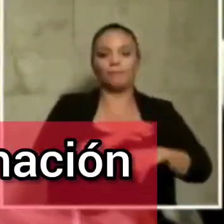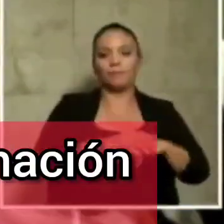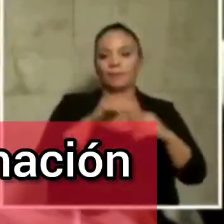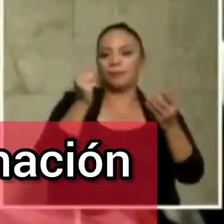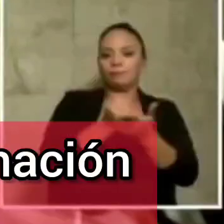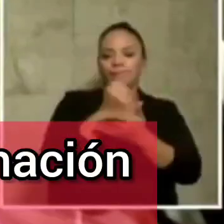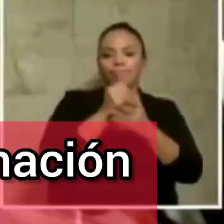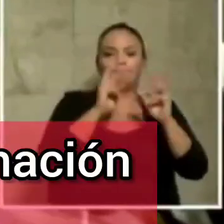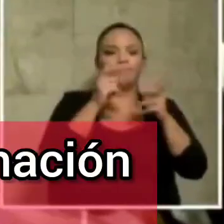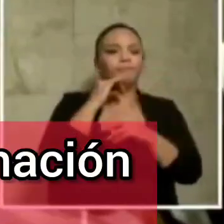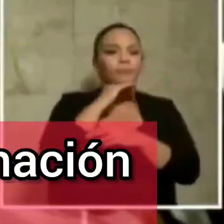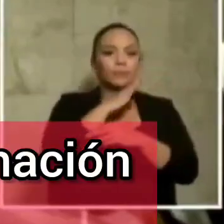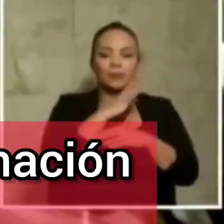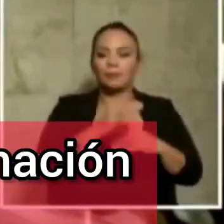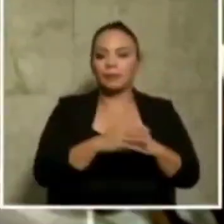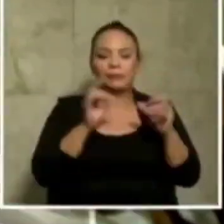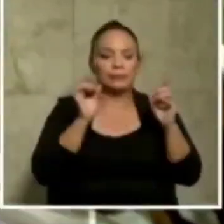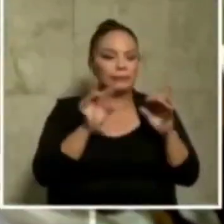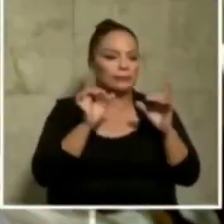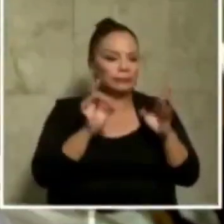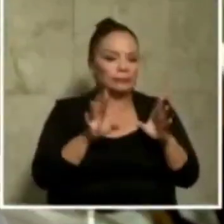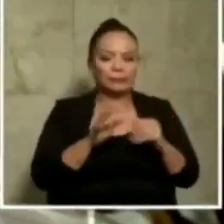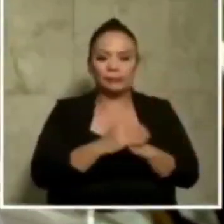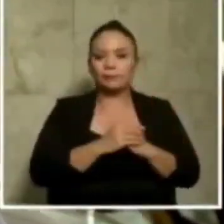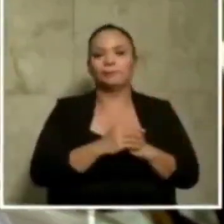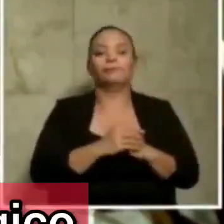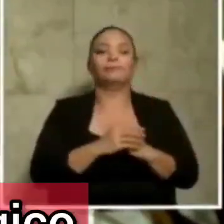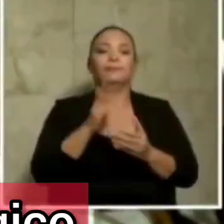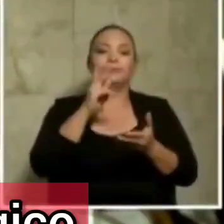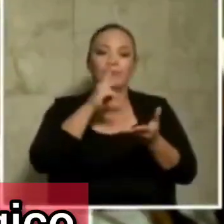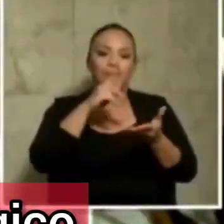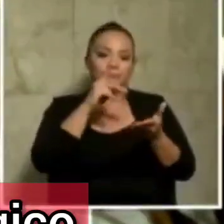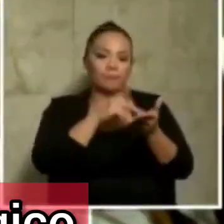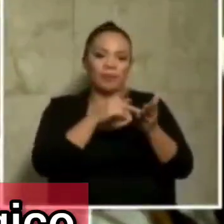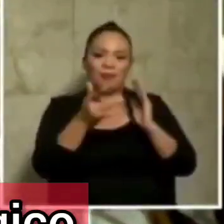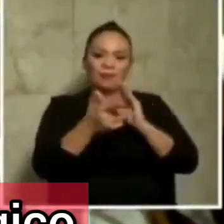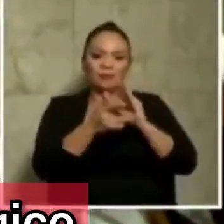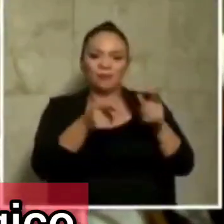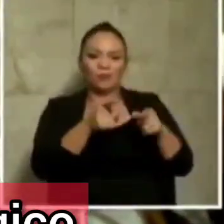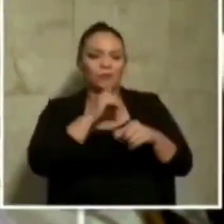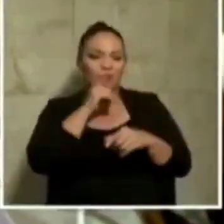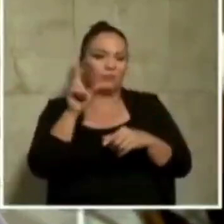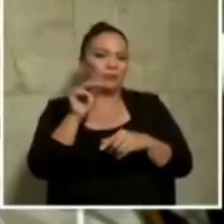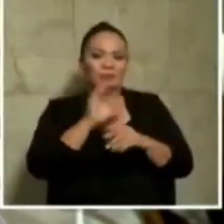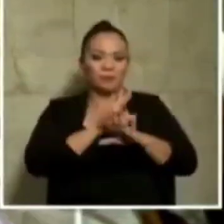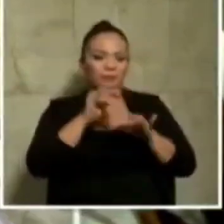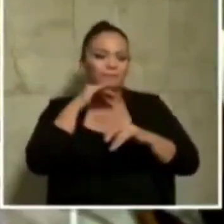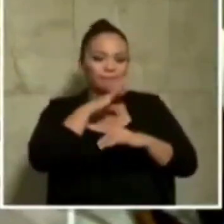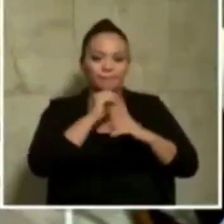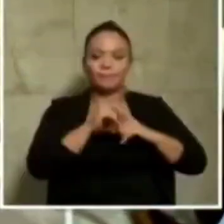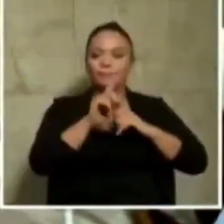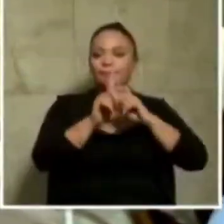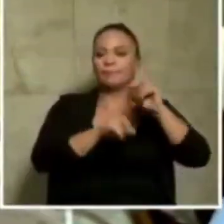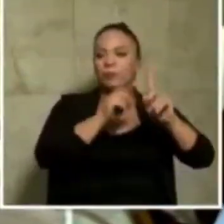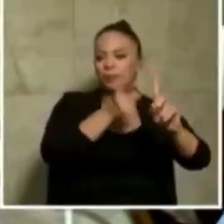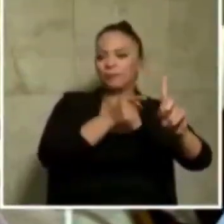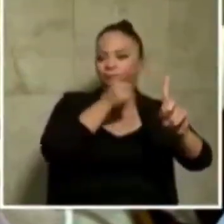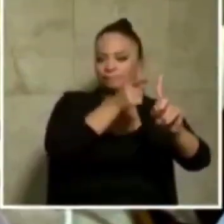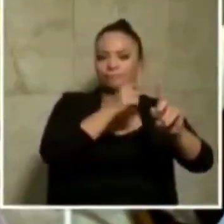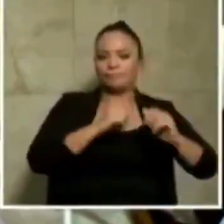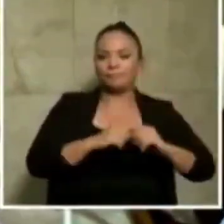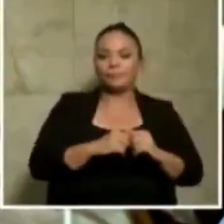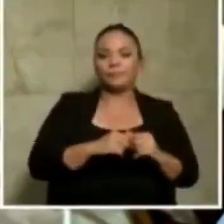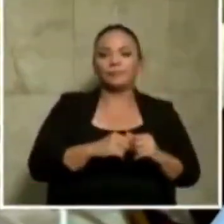contaminación es terrible. Esto de parque tecnológico, lo que menos tiene es parque tecnológico. Y la pregunta puntualmente es,